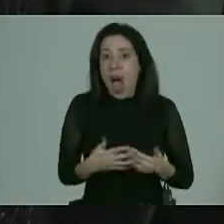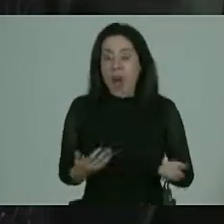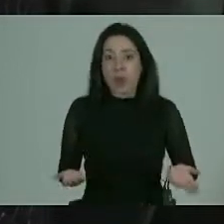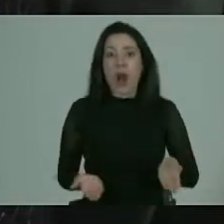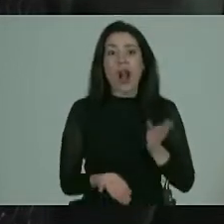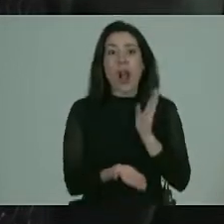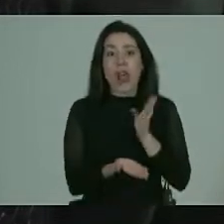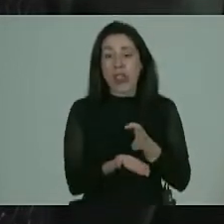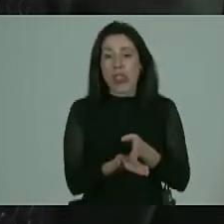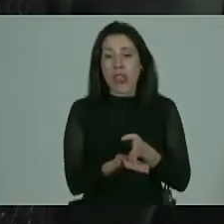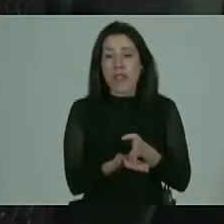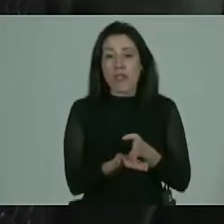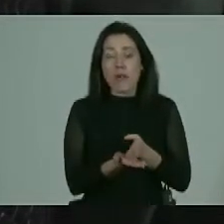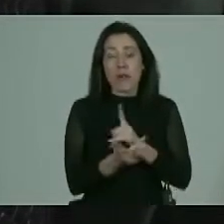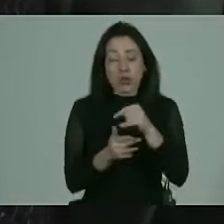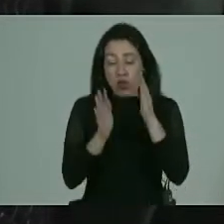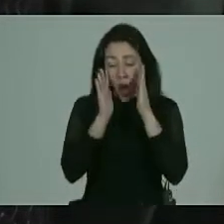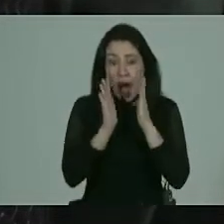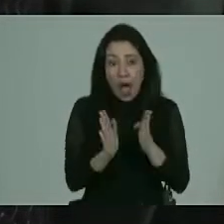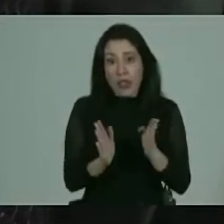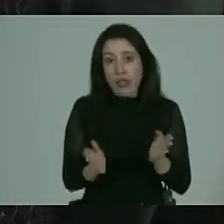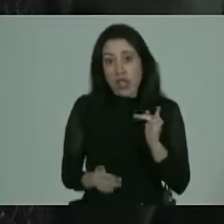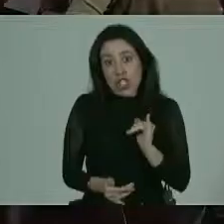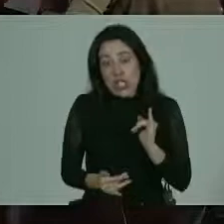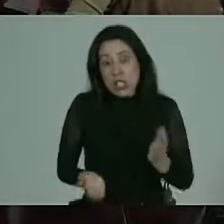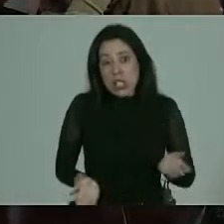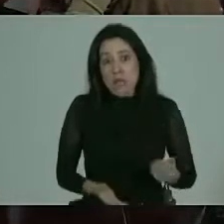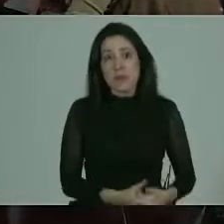debemos prestar la atención sí o sí